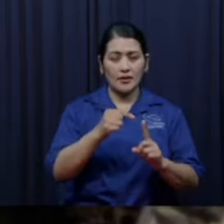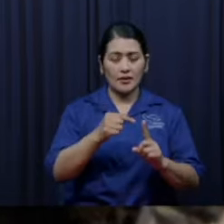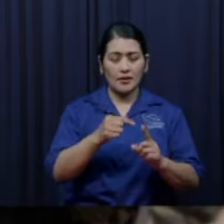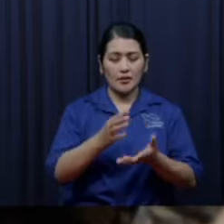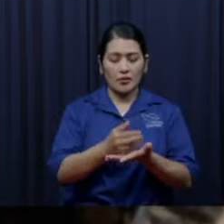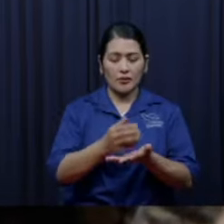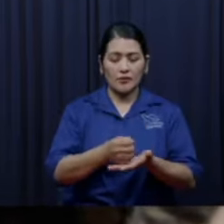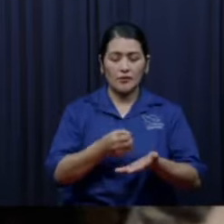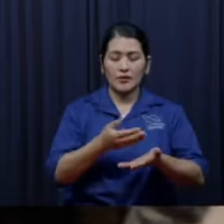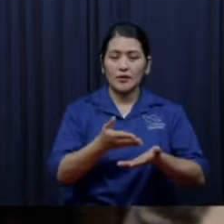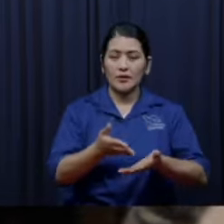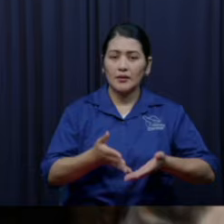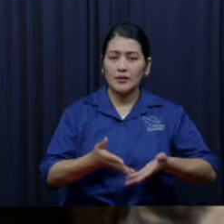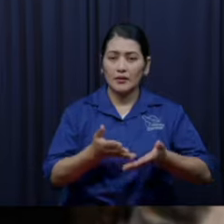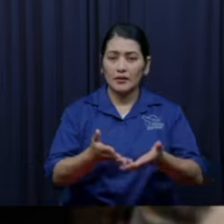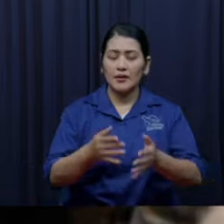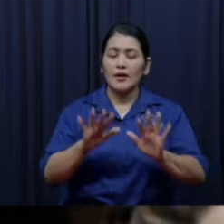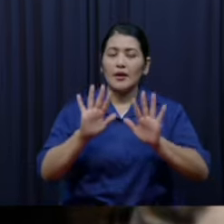billetes de 50 ¿cuánto es?